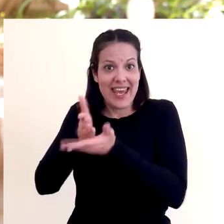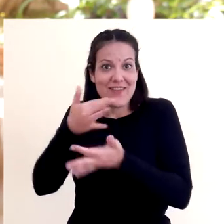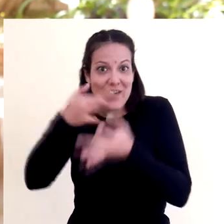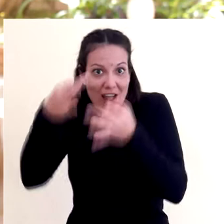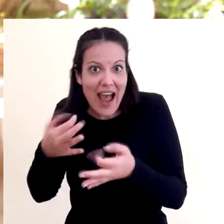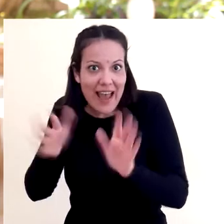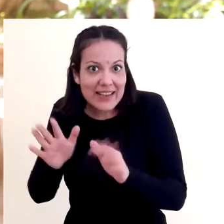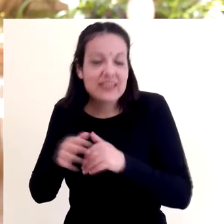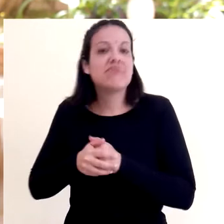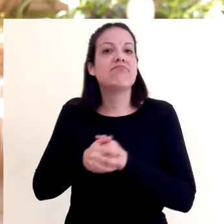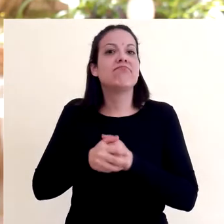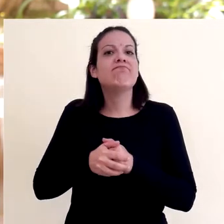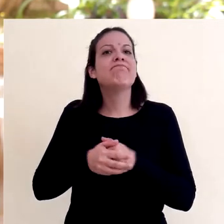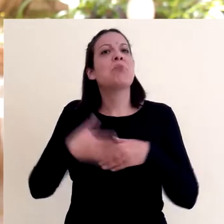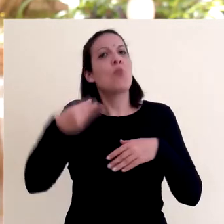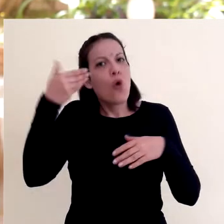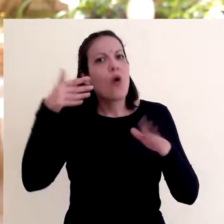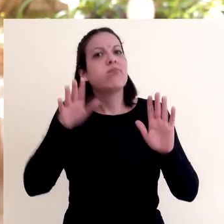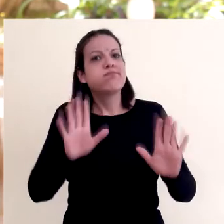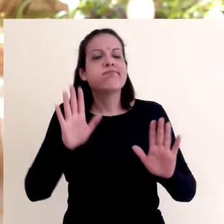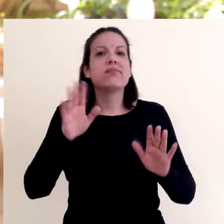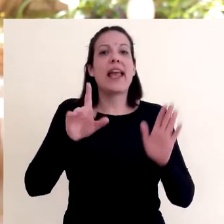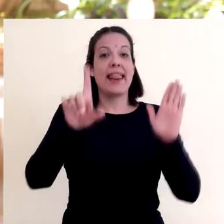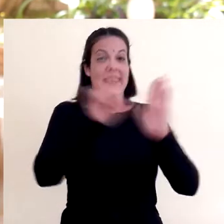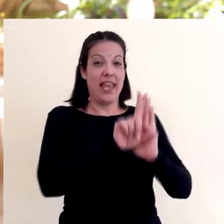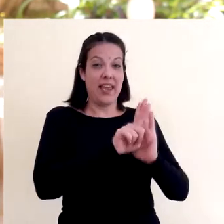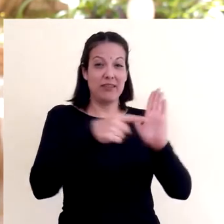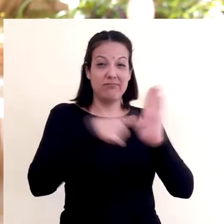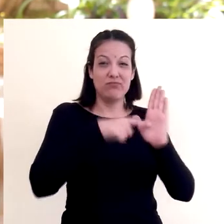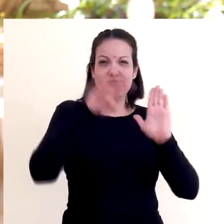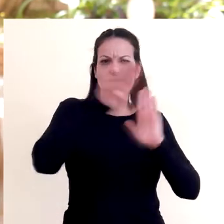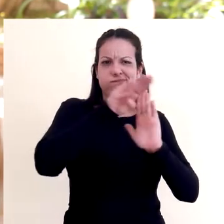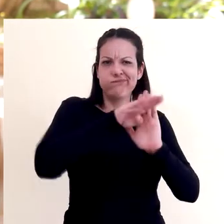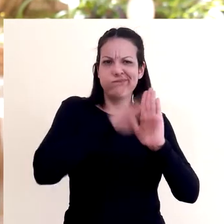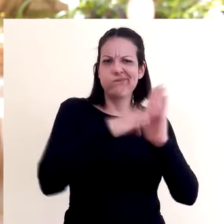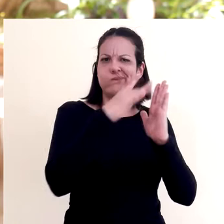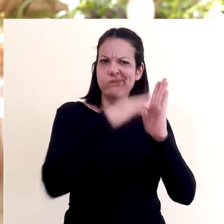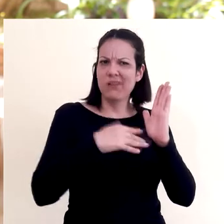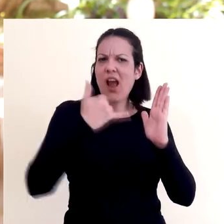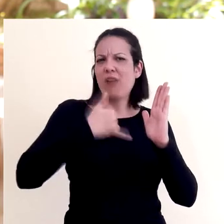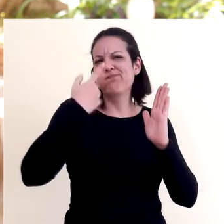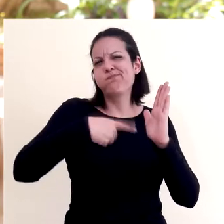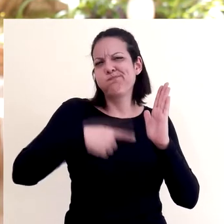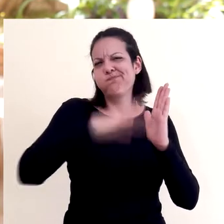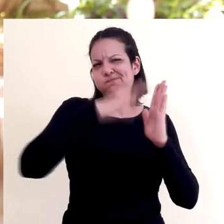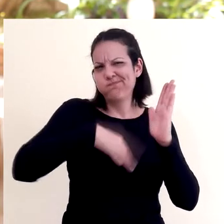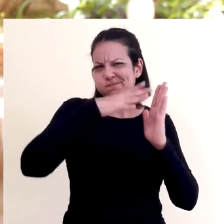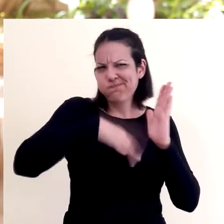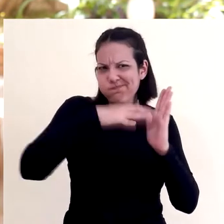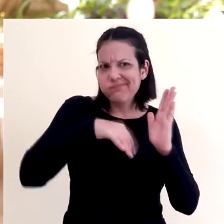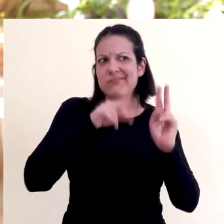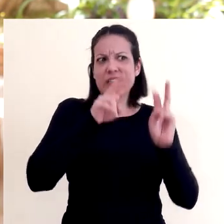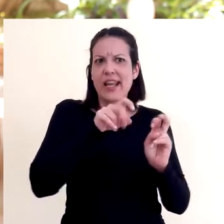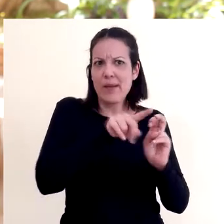Entonces, muchas veces la ley, la norma escrita, hay mucho escrito con